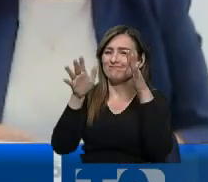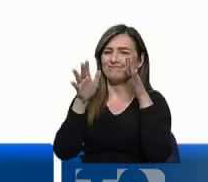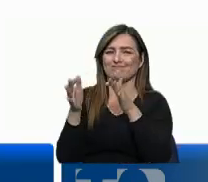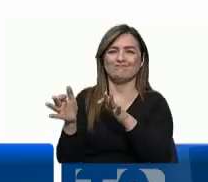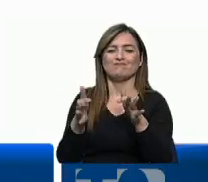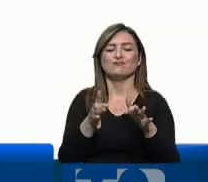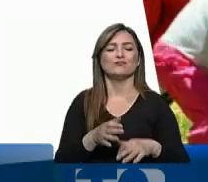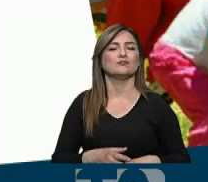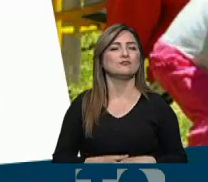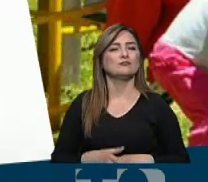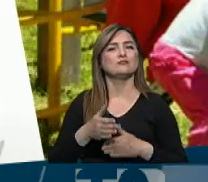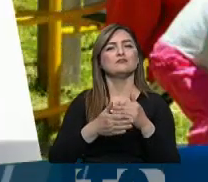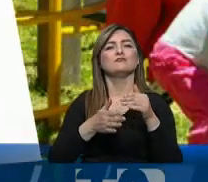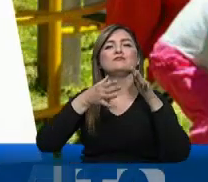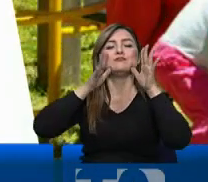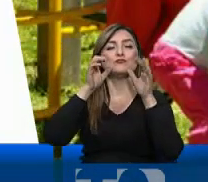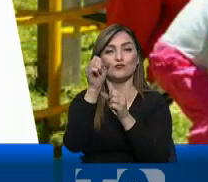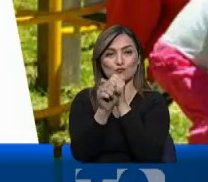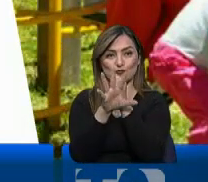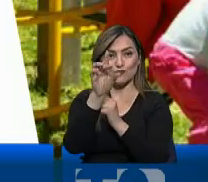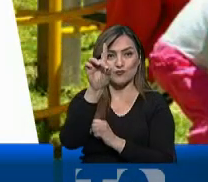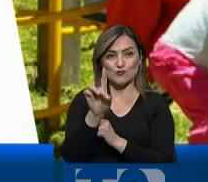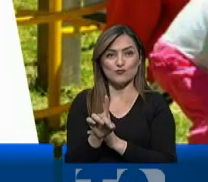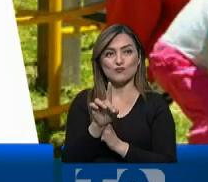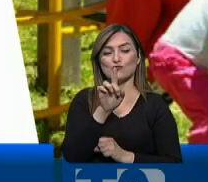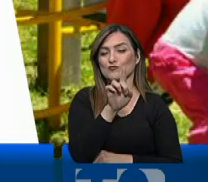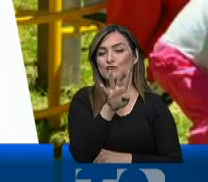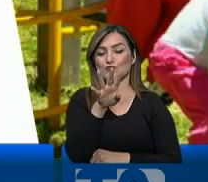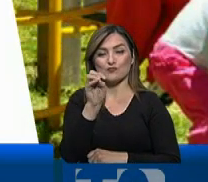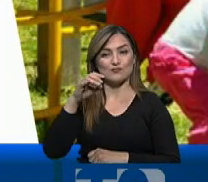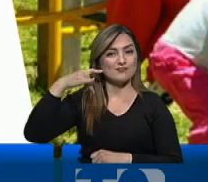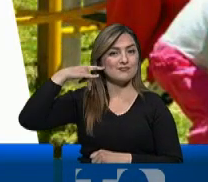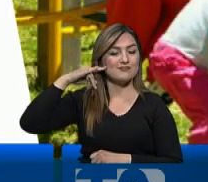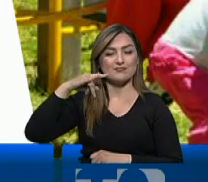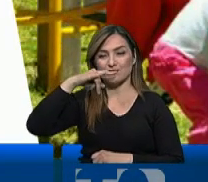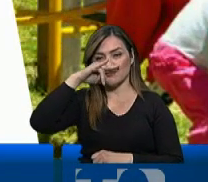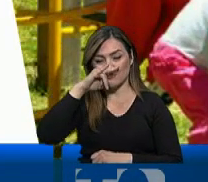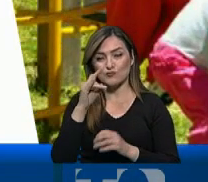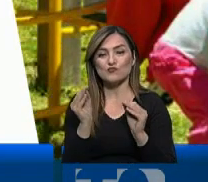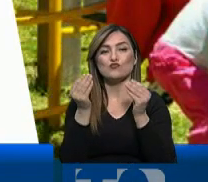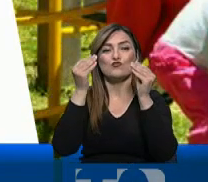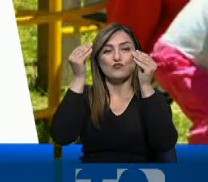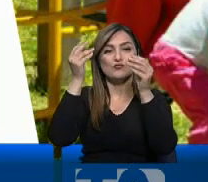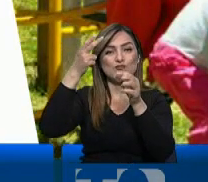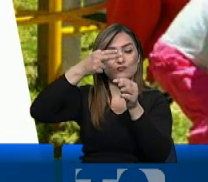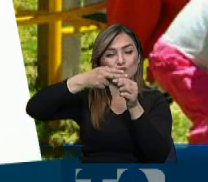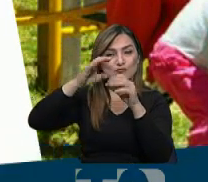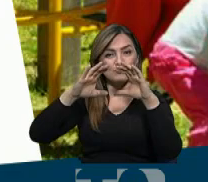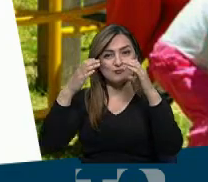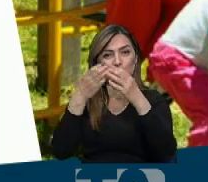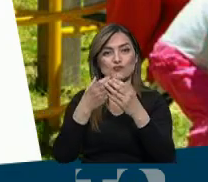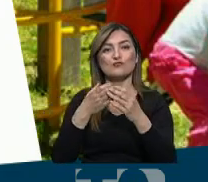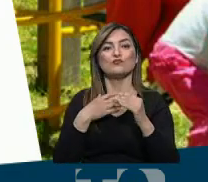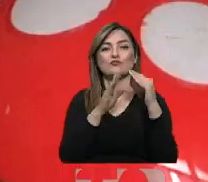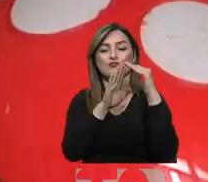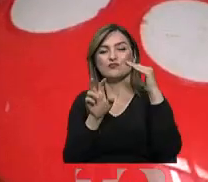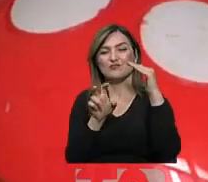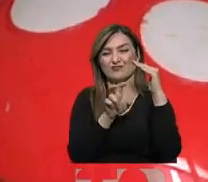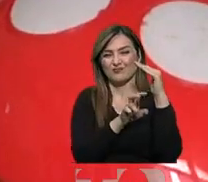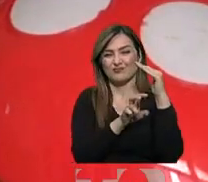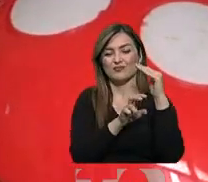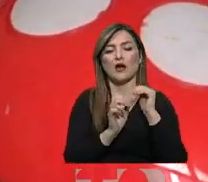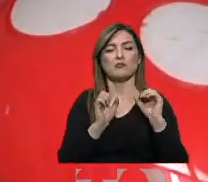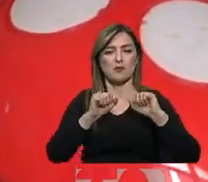de tratamiento. Hasta diciembre de 2021, 140 niñas, niños y adolescentes formaban parte del Comité de Asignación Familiar,